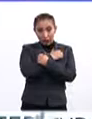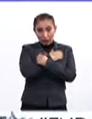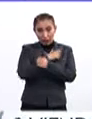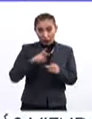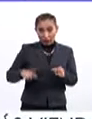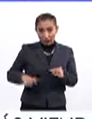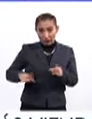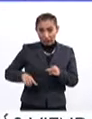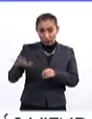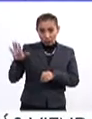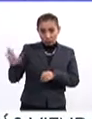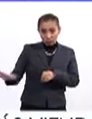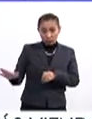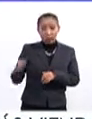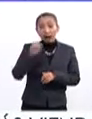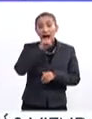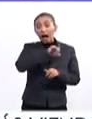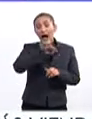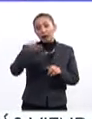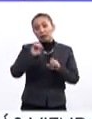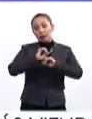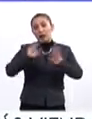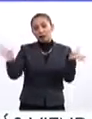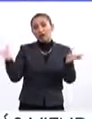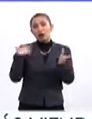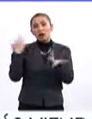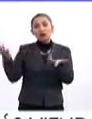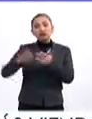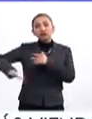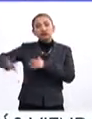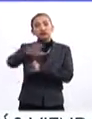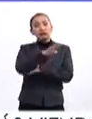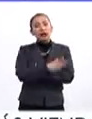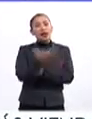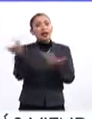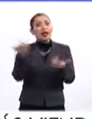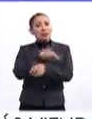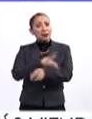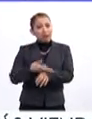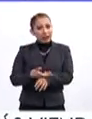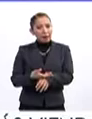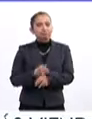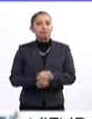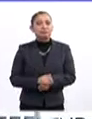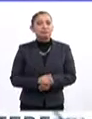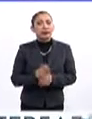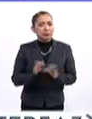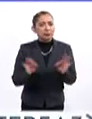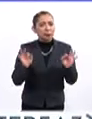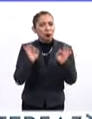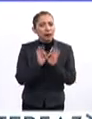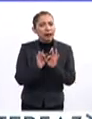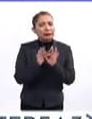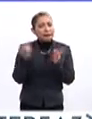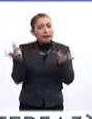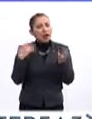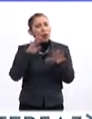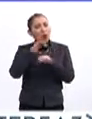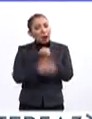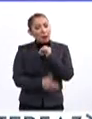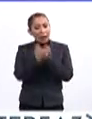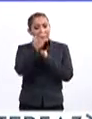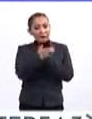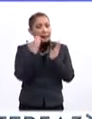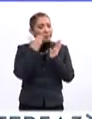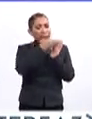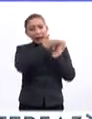Estado, del Estado mexicano, hasta, por supuesto, la sociedad, la sociedad y las familias. Es de suma importancia que se concluya